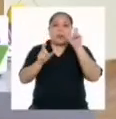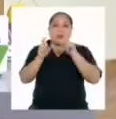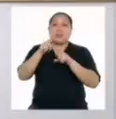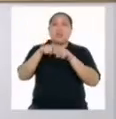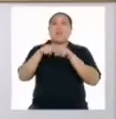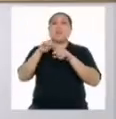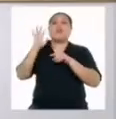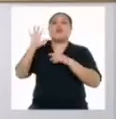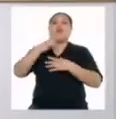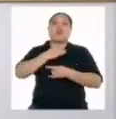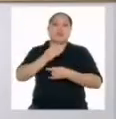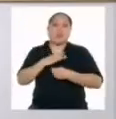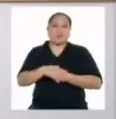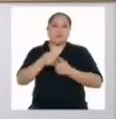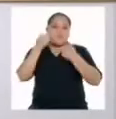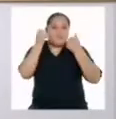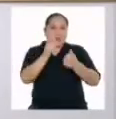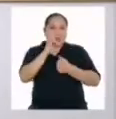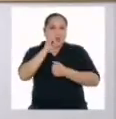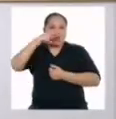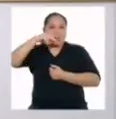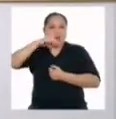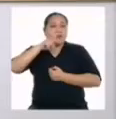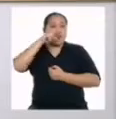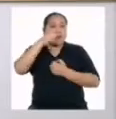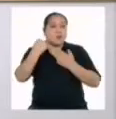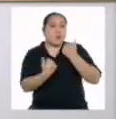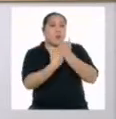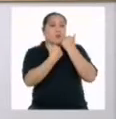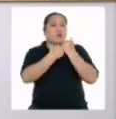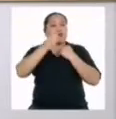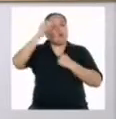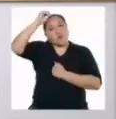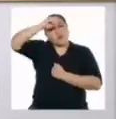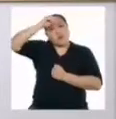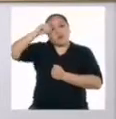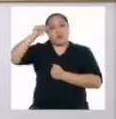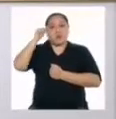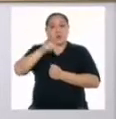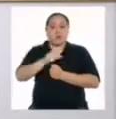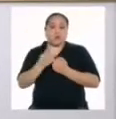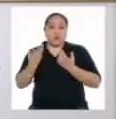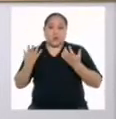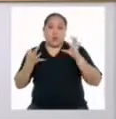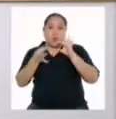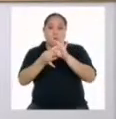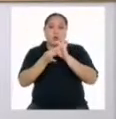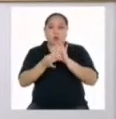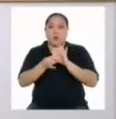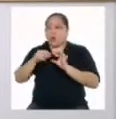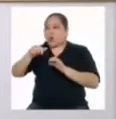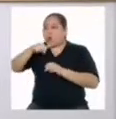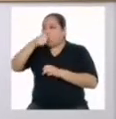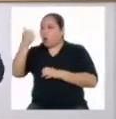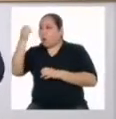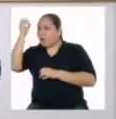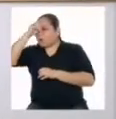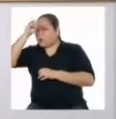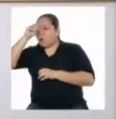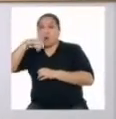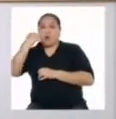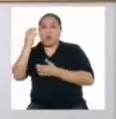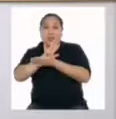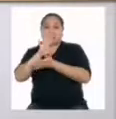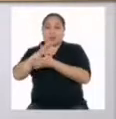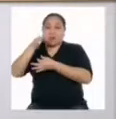acuerdo con sus intereses. Muy bien, Yanira. Estás apoyando tus opiniones en argumentos de otros textos.